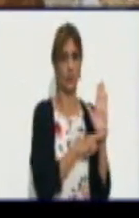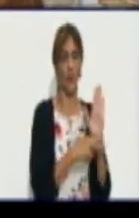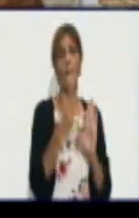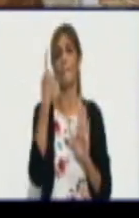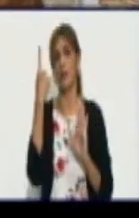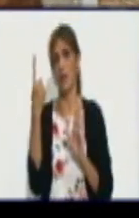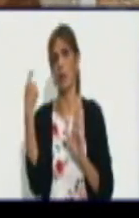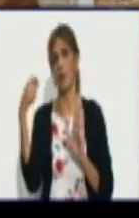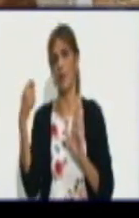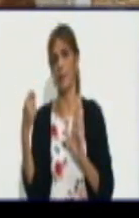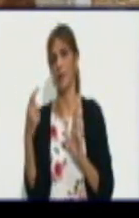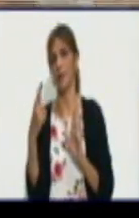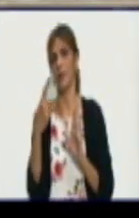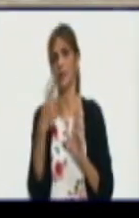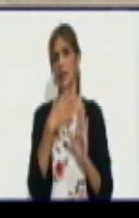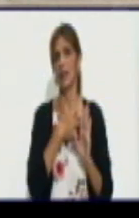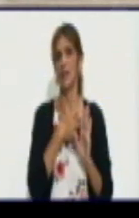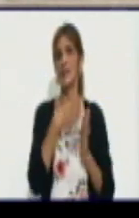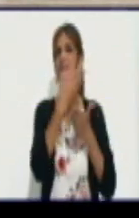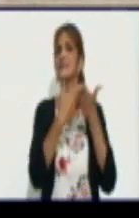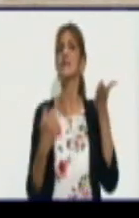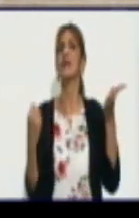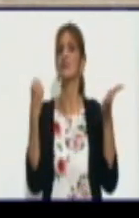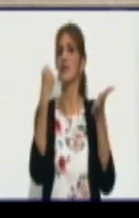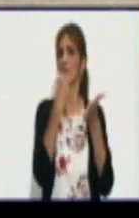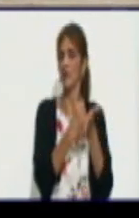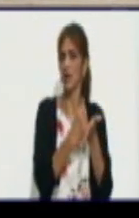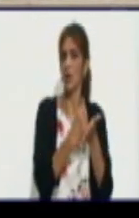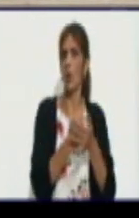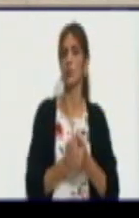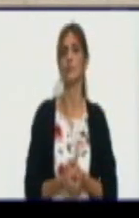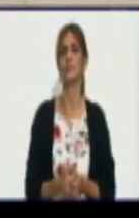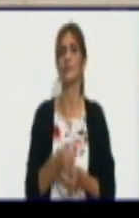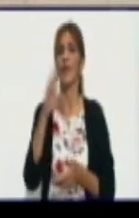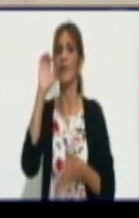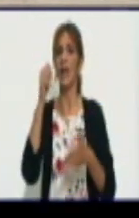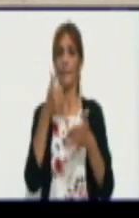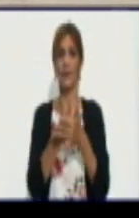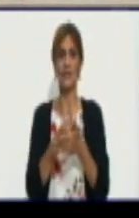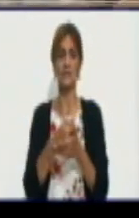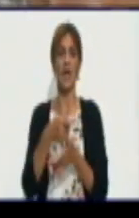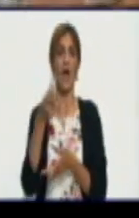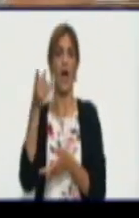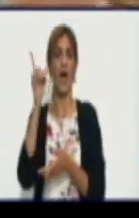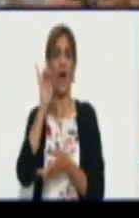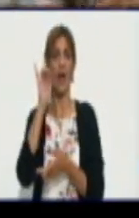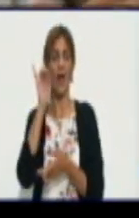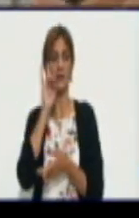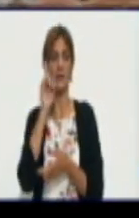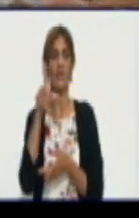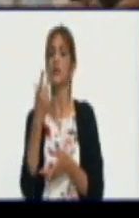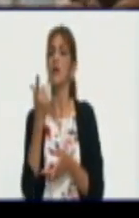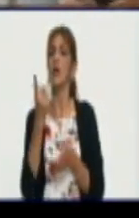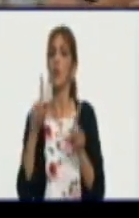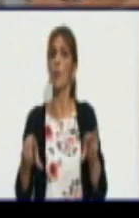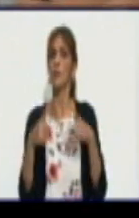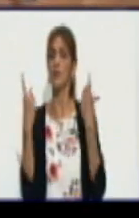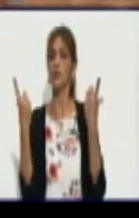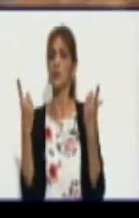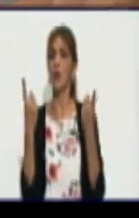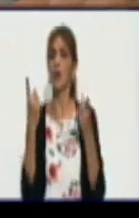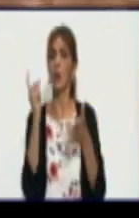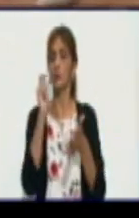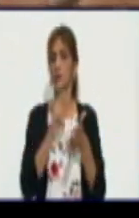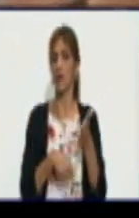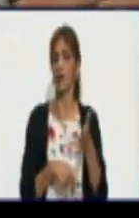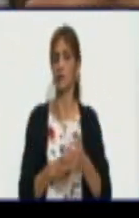certifico de la empresa láctea que acredite su suscripción y el cumplimiento del contrato para la entrega de leche a la industria láctea